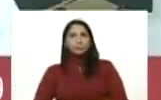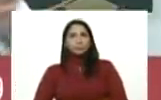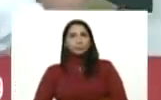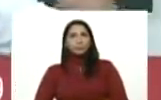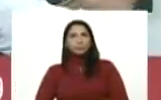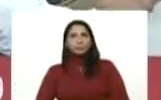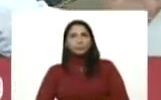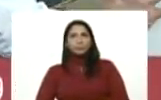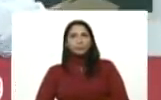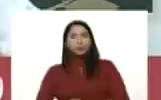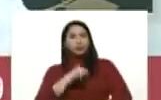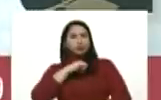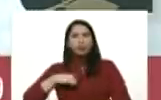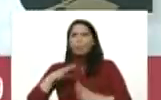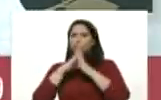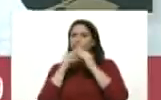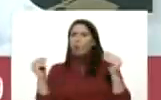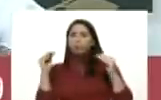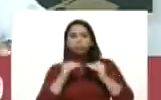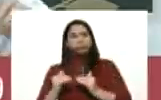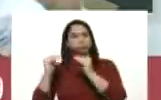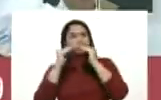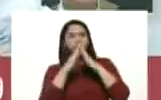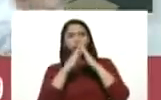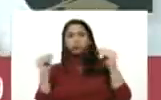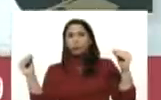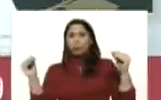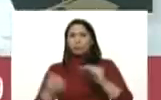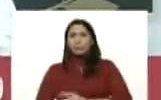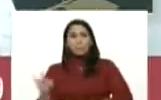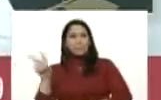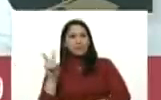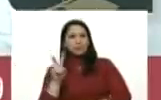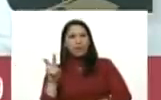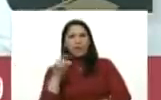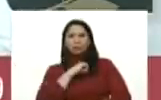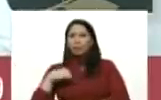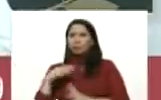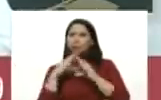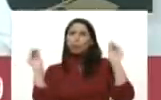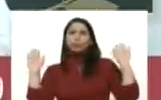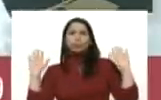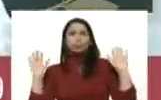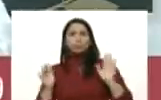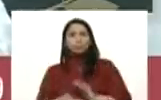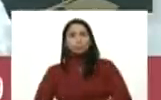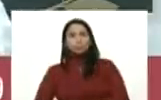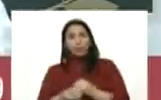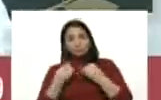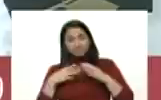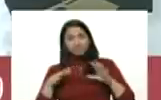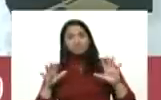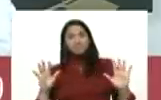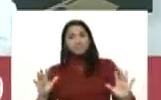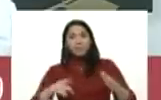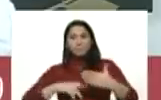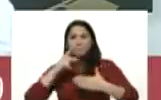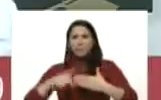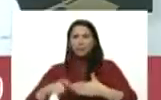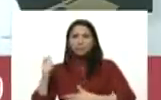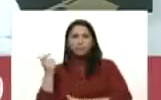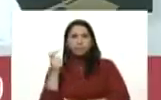somos todos somos todos venezuela somos todos somos todos bueno los planes de